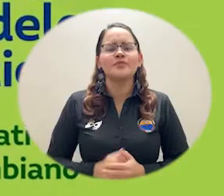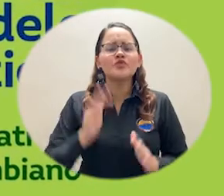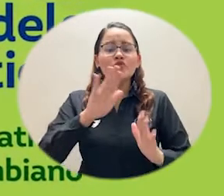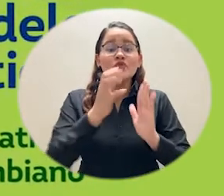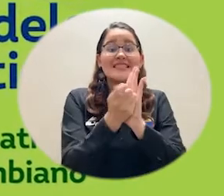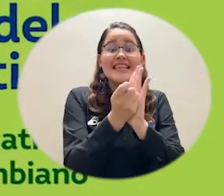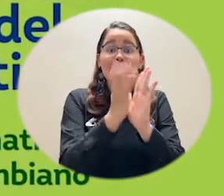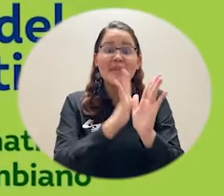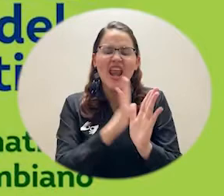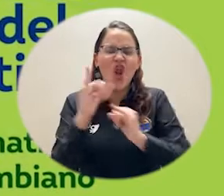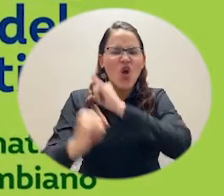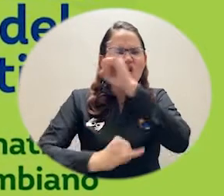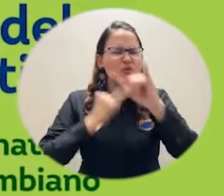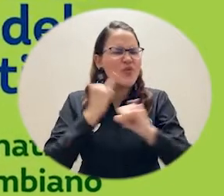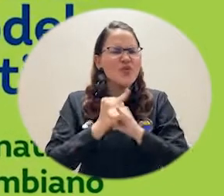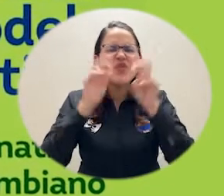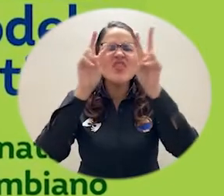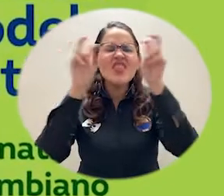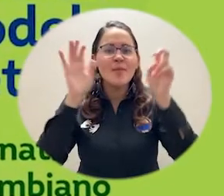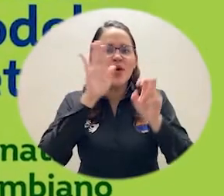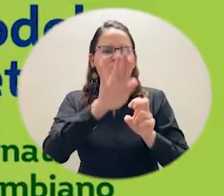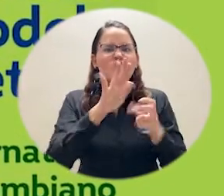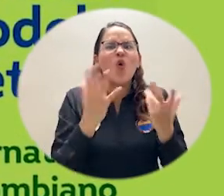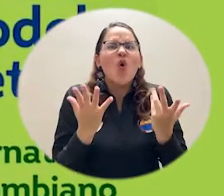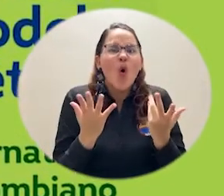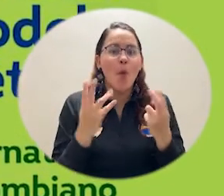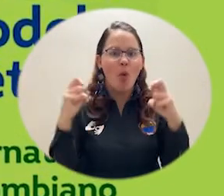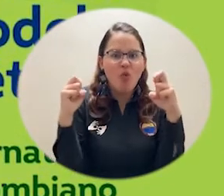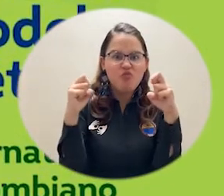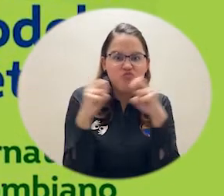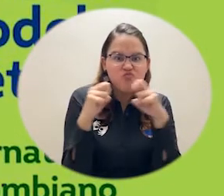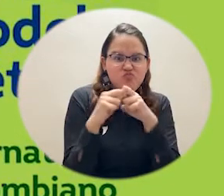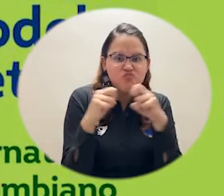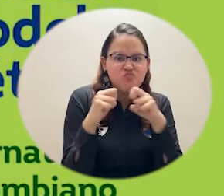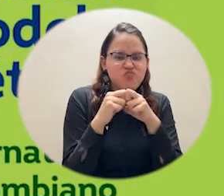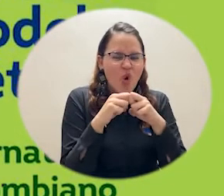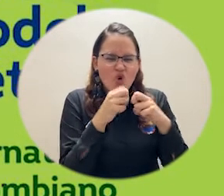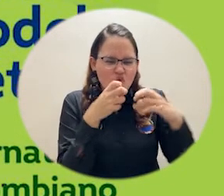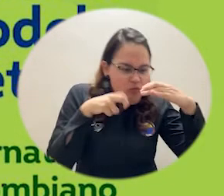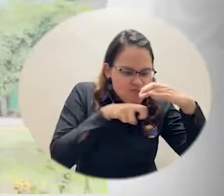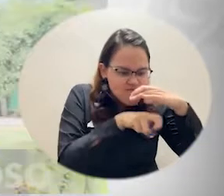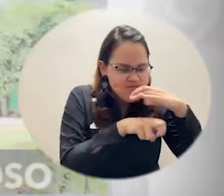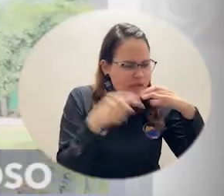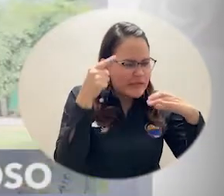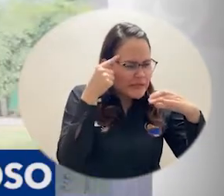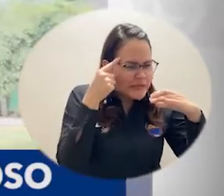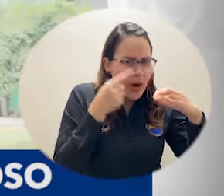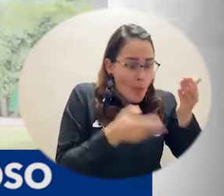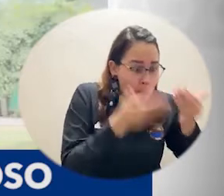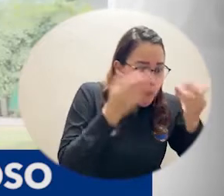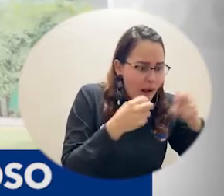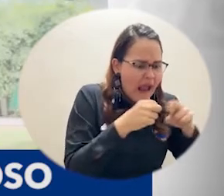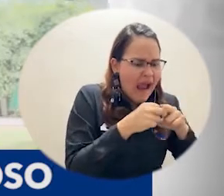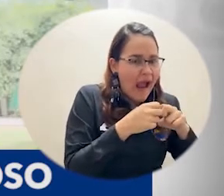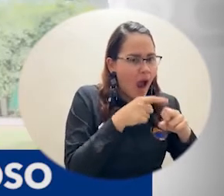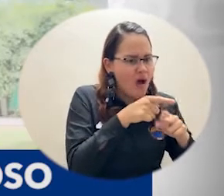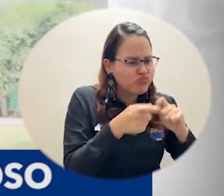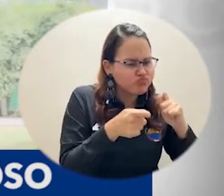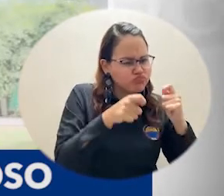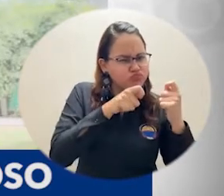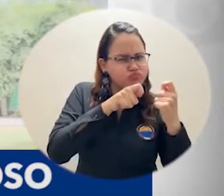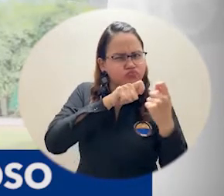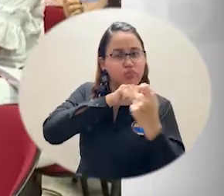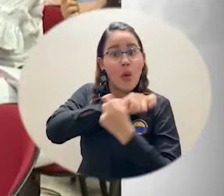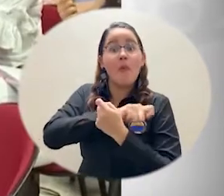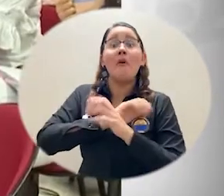El Seminario Internacional de Transición Justa del Modelo Minergético se empezó a construir desde diciembre